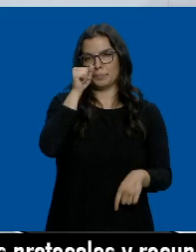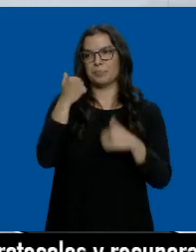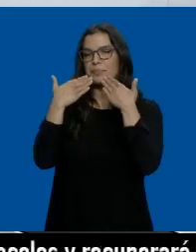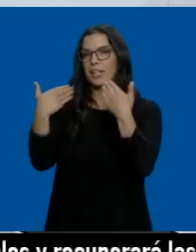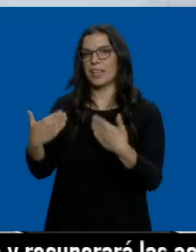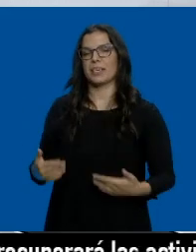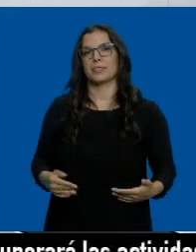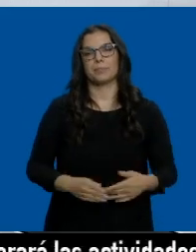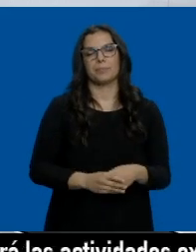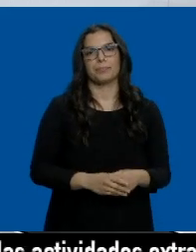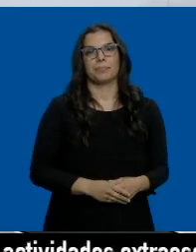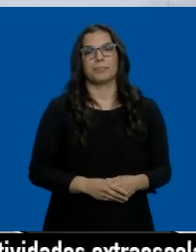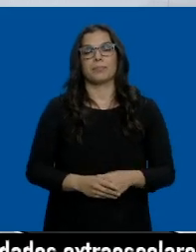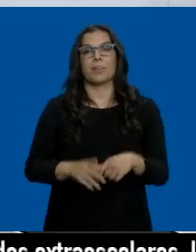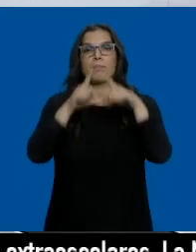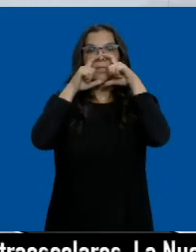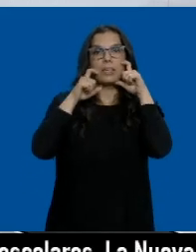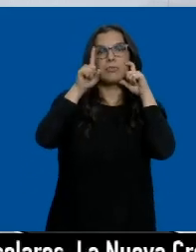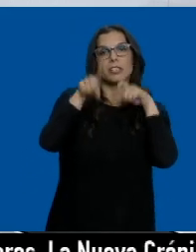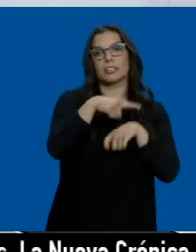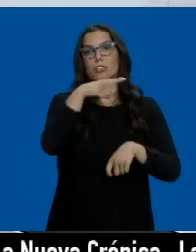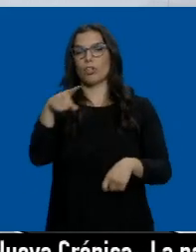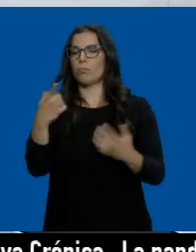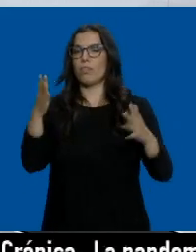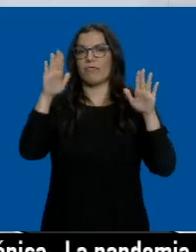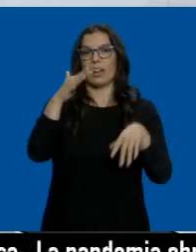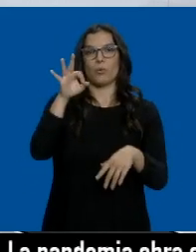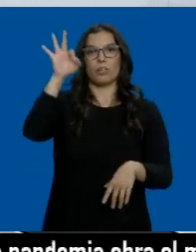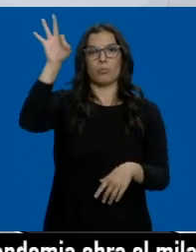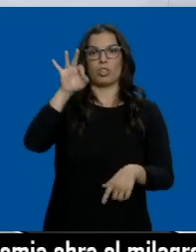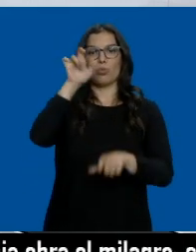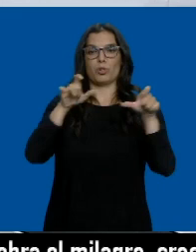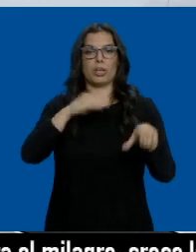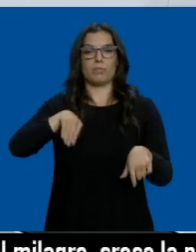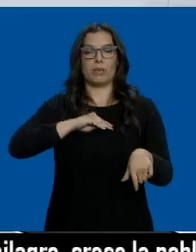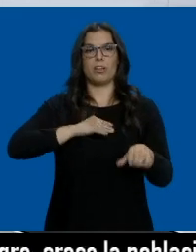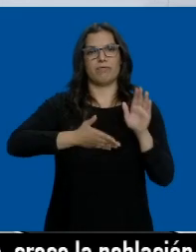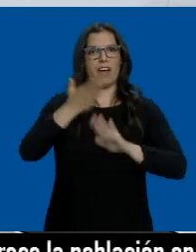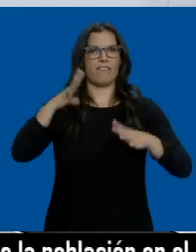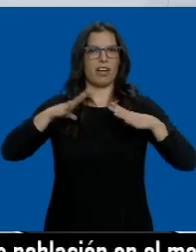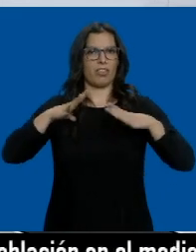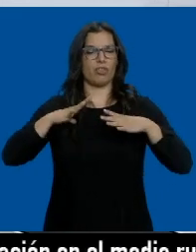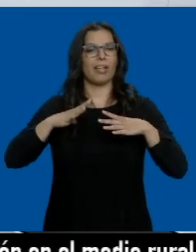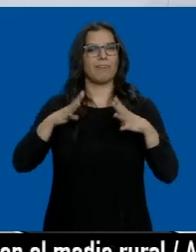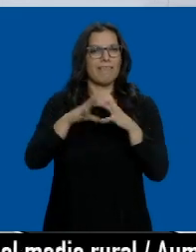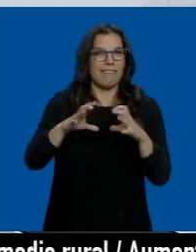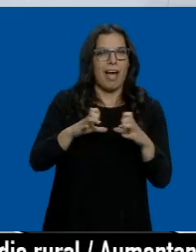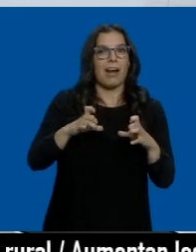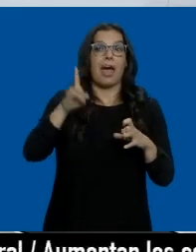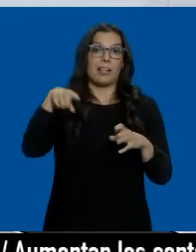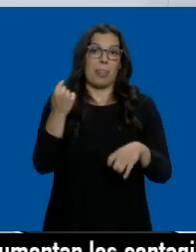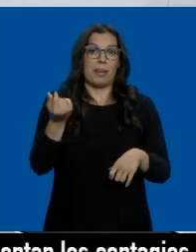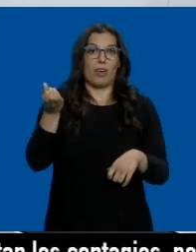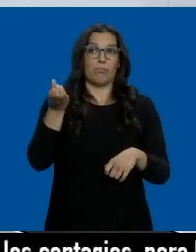Gracias Pedro Pablo. Con o sin mascarilla la mitad de los españoles se irá de vacaciones en verano. Hay más ánimo y también más